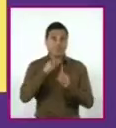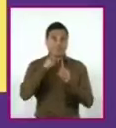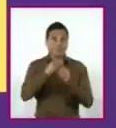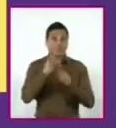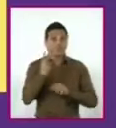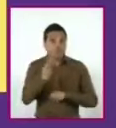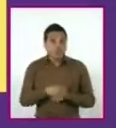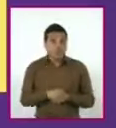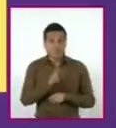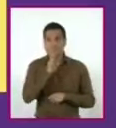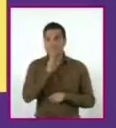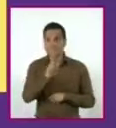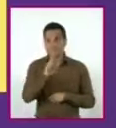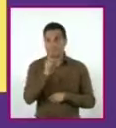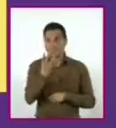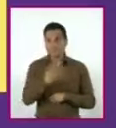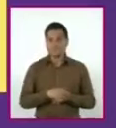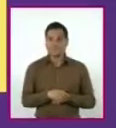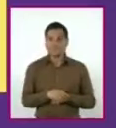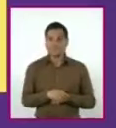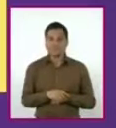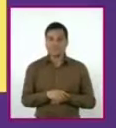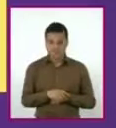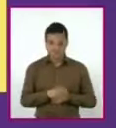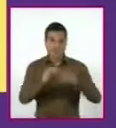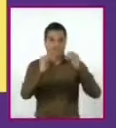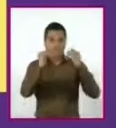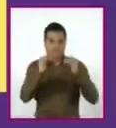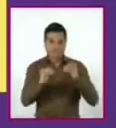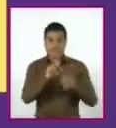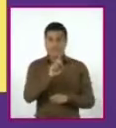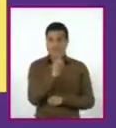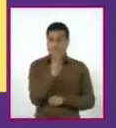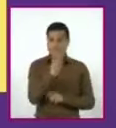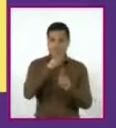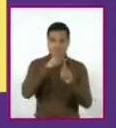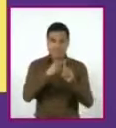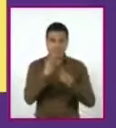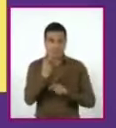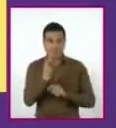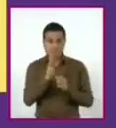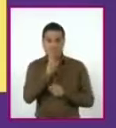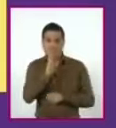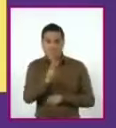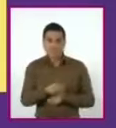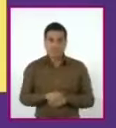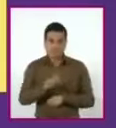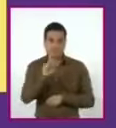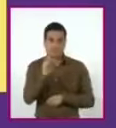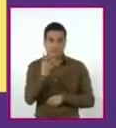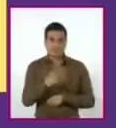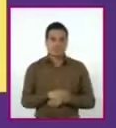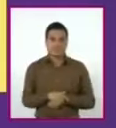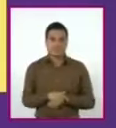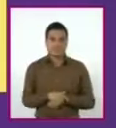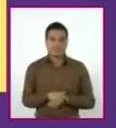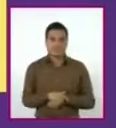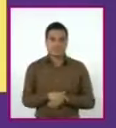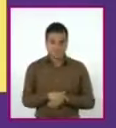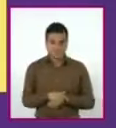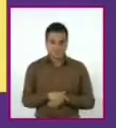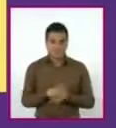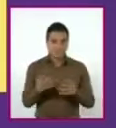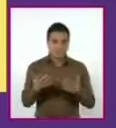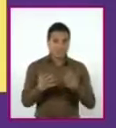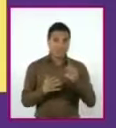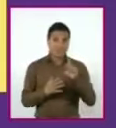igual a 34. Lo que nos queda 32 más 2 igual a 34. Con lo cual